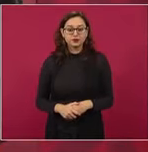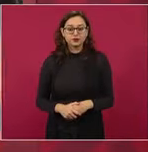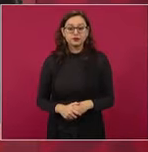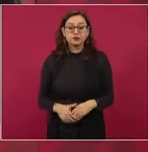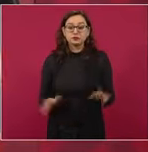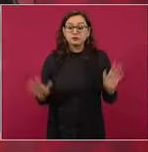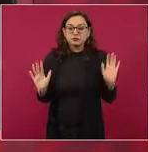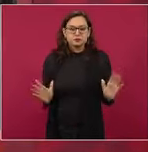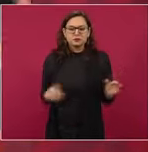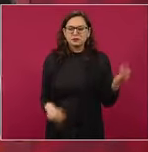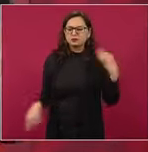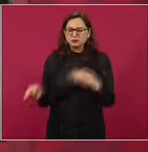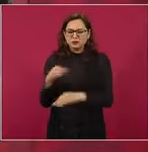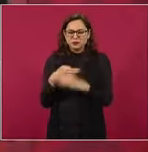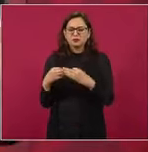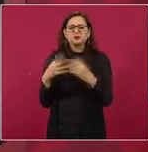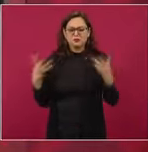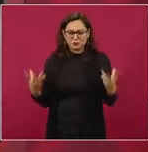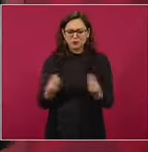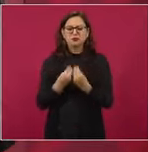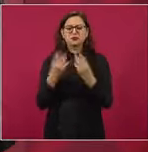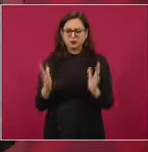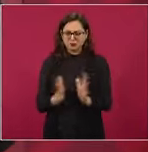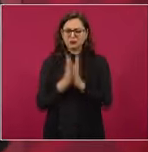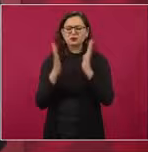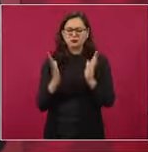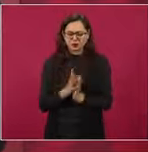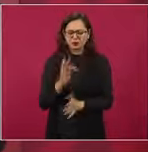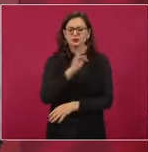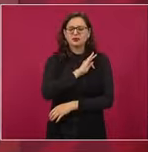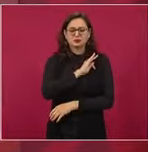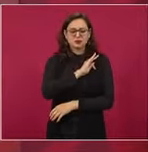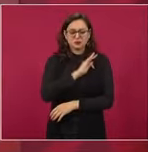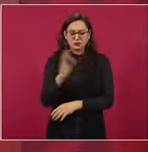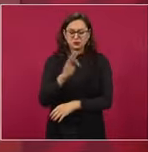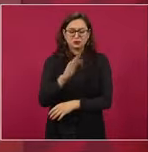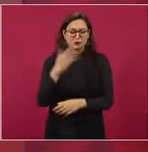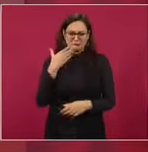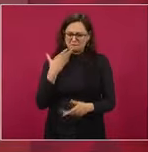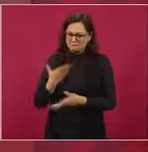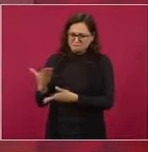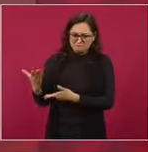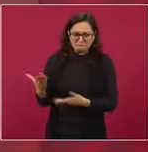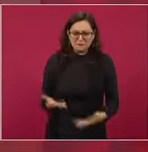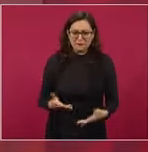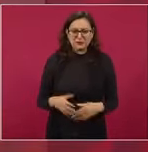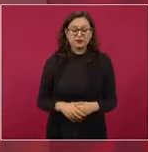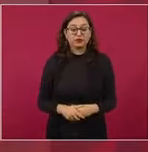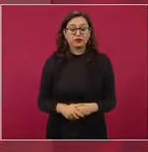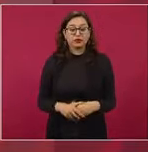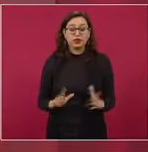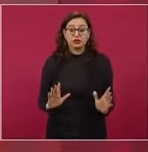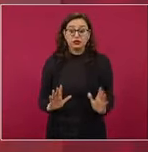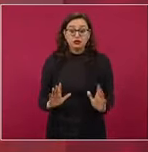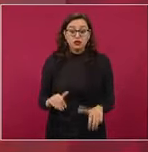bienvenidos todos, todos, todos, todos juntos. Y acerca de los relevos,